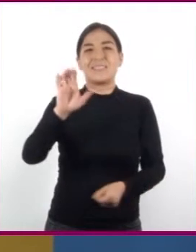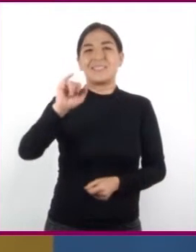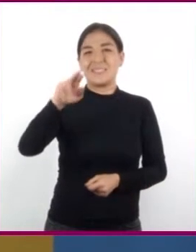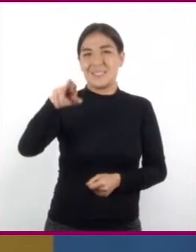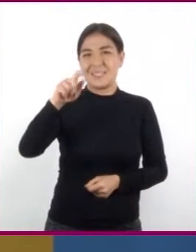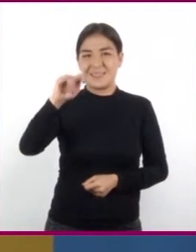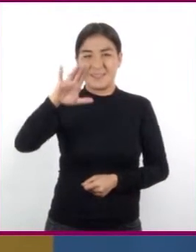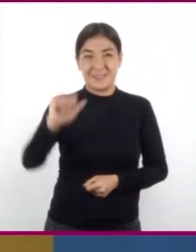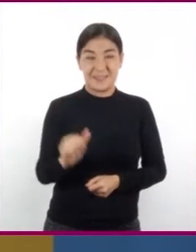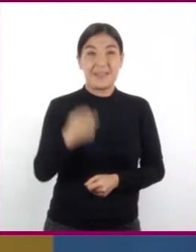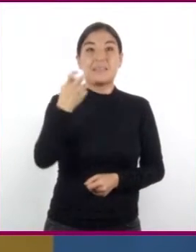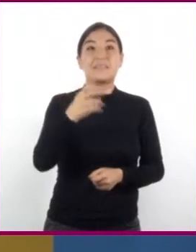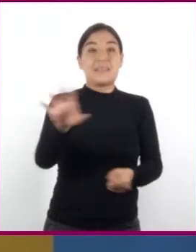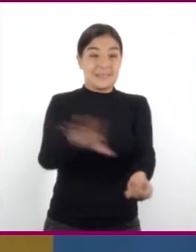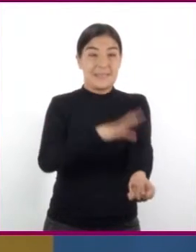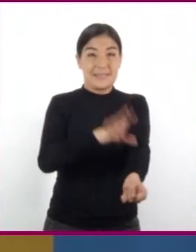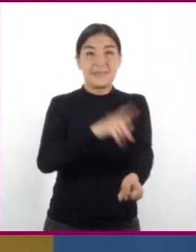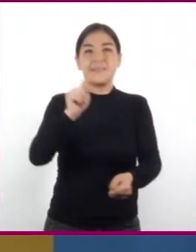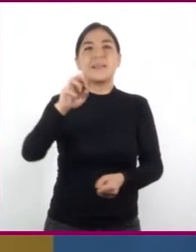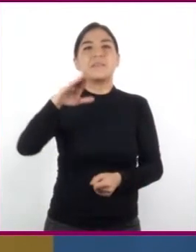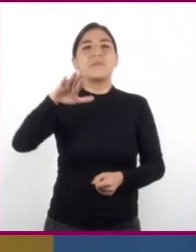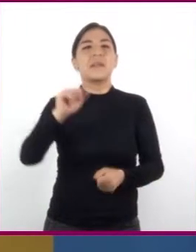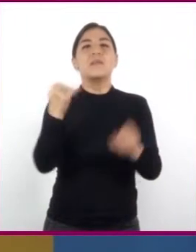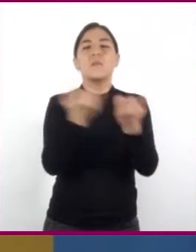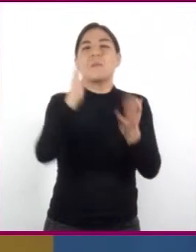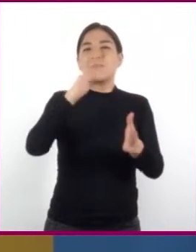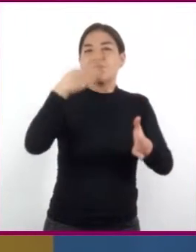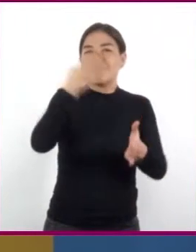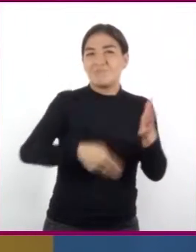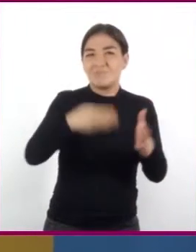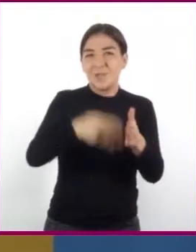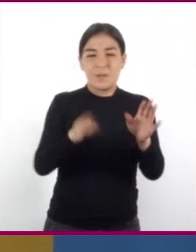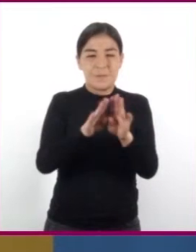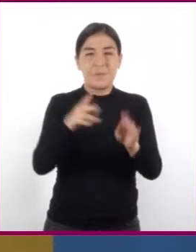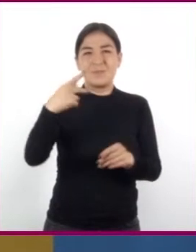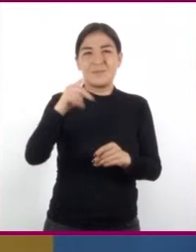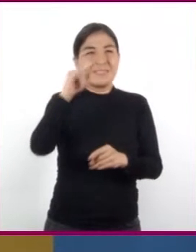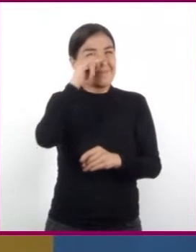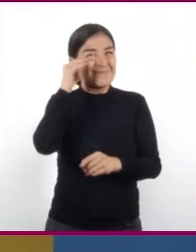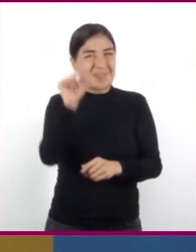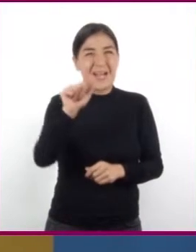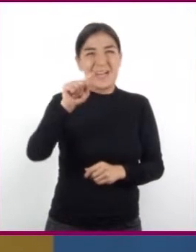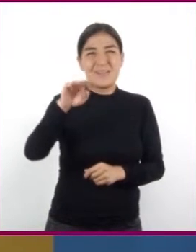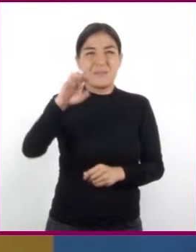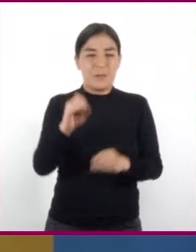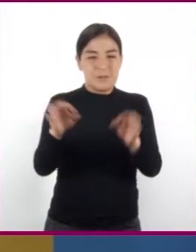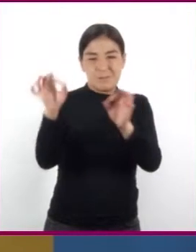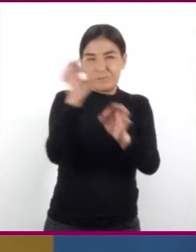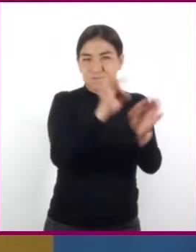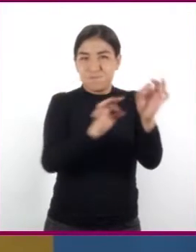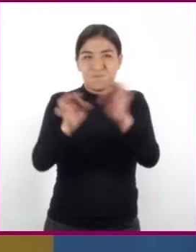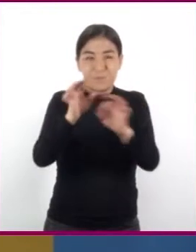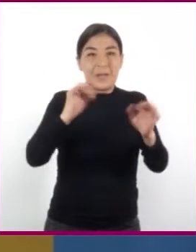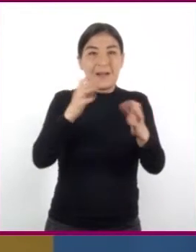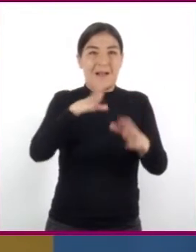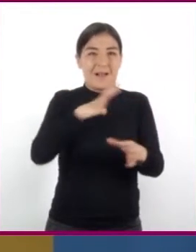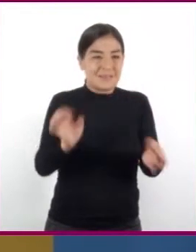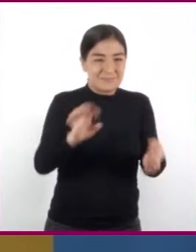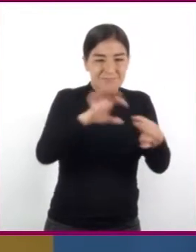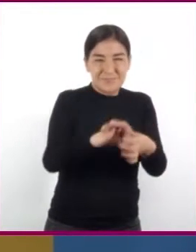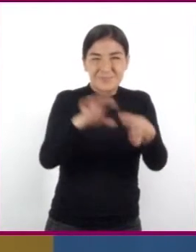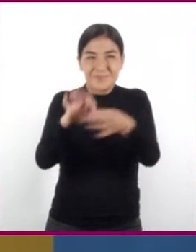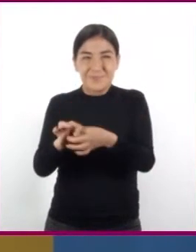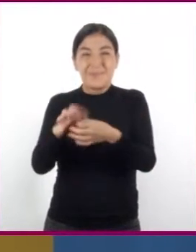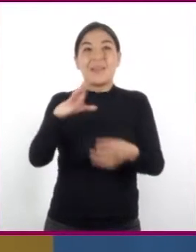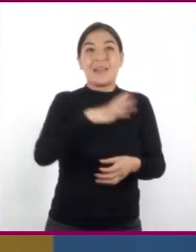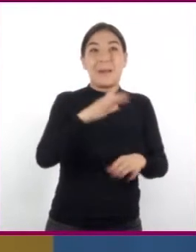energía térmica es la energía mecánica de los átomos que componen la materia. Y entre más energía cinética tengan